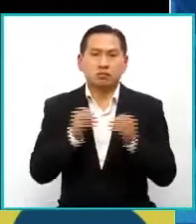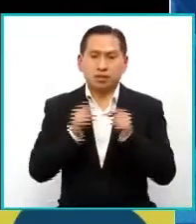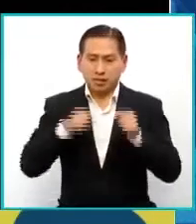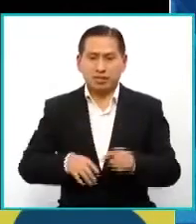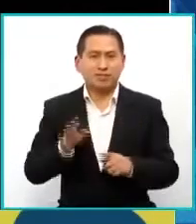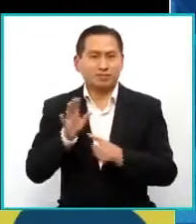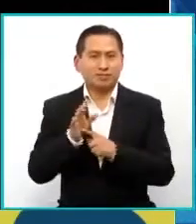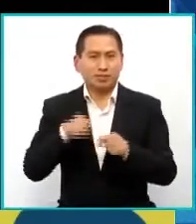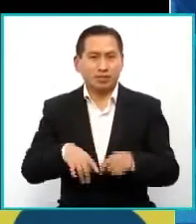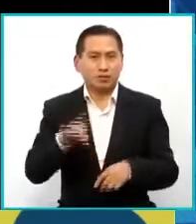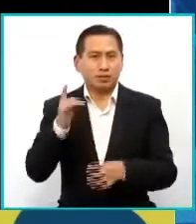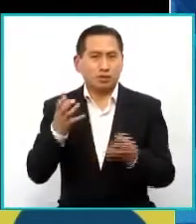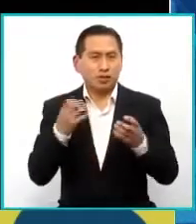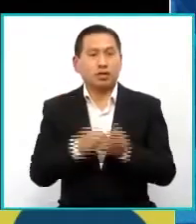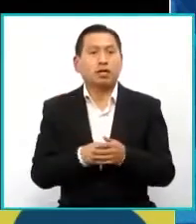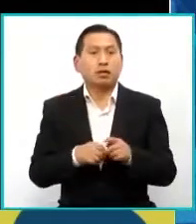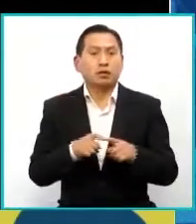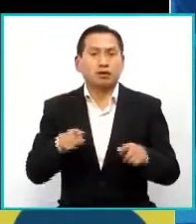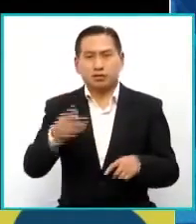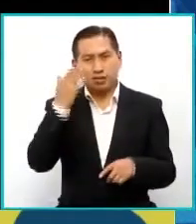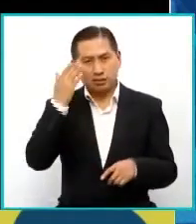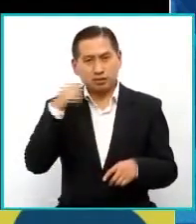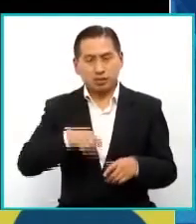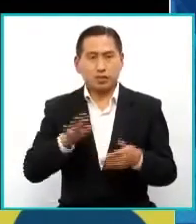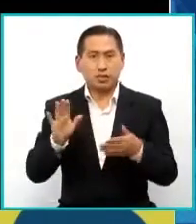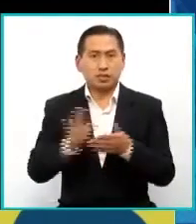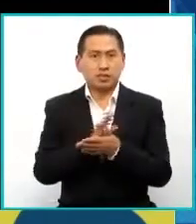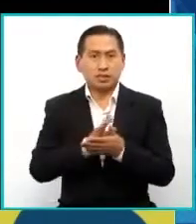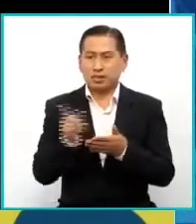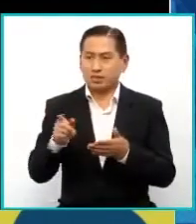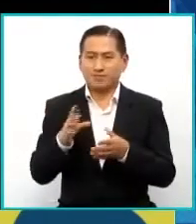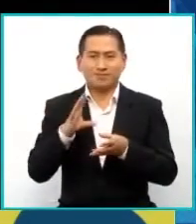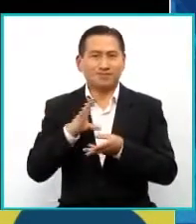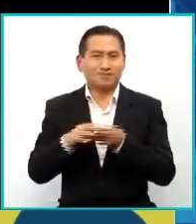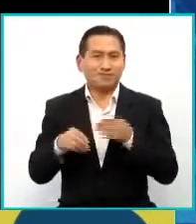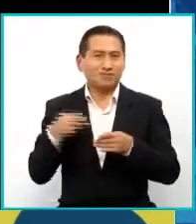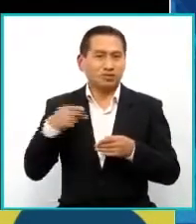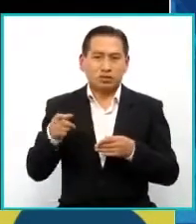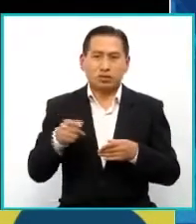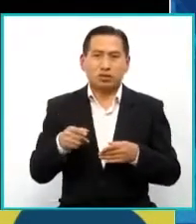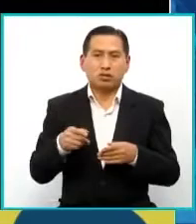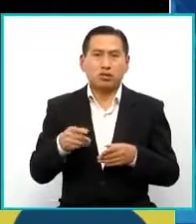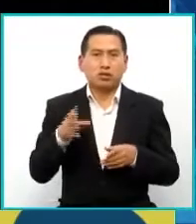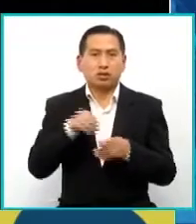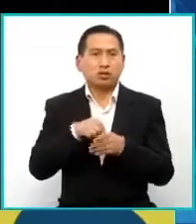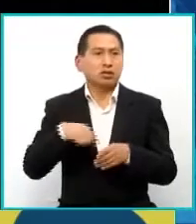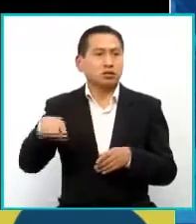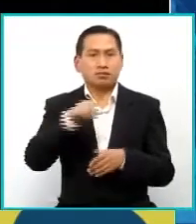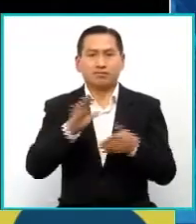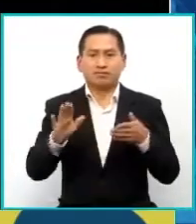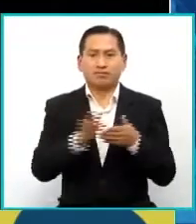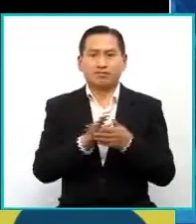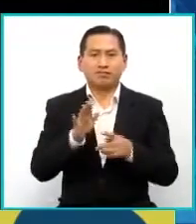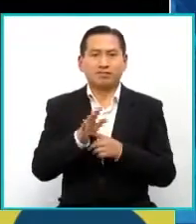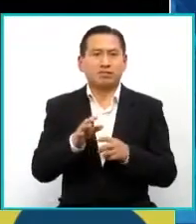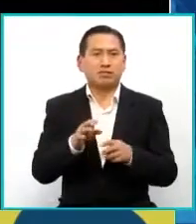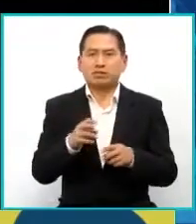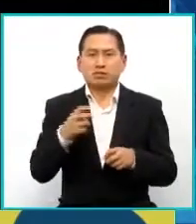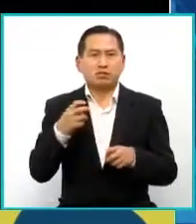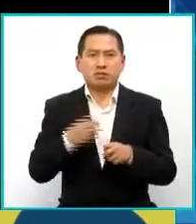aquí en Bolivia, pero como sabrás, el cine documental no entra a las salas comerciales,